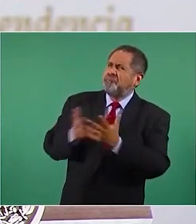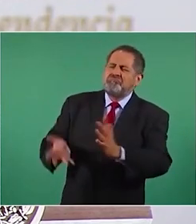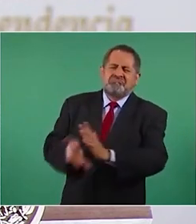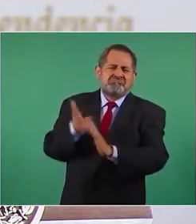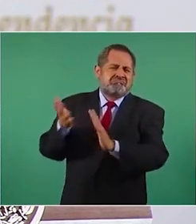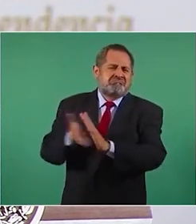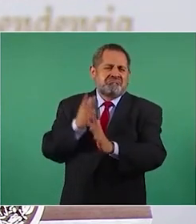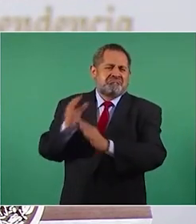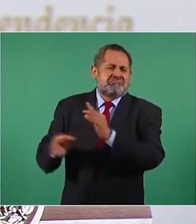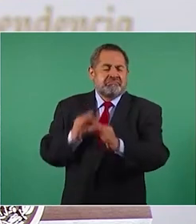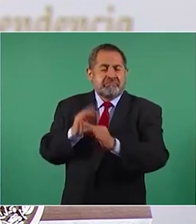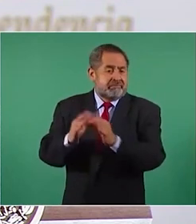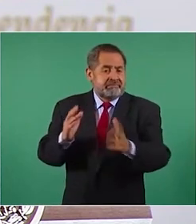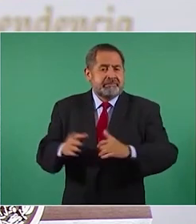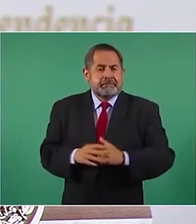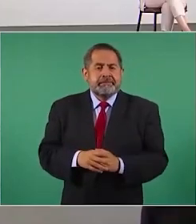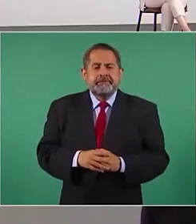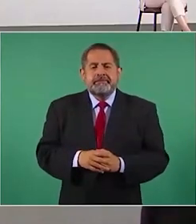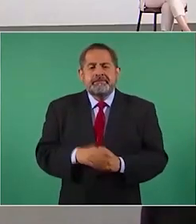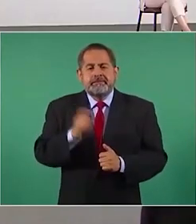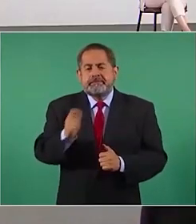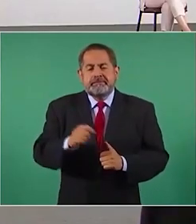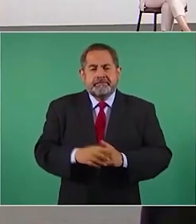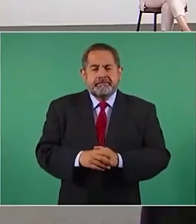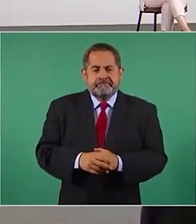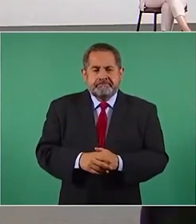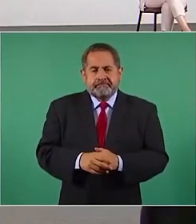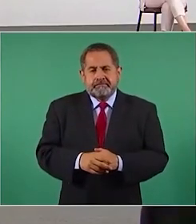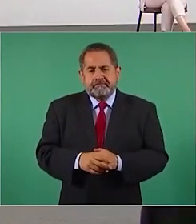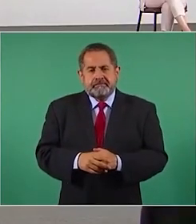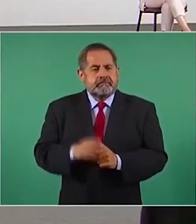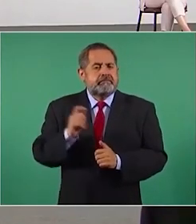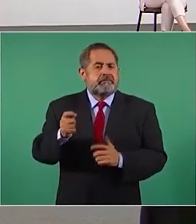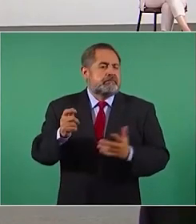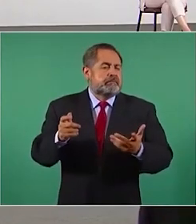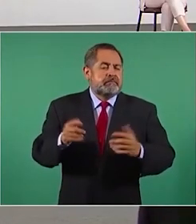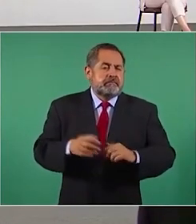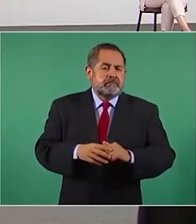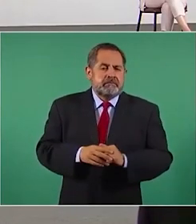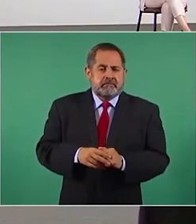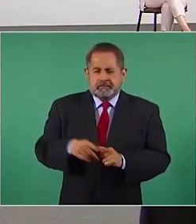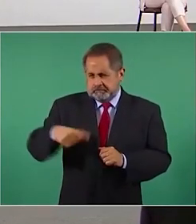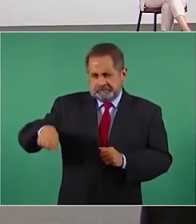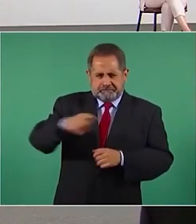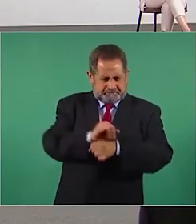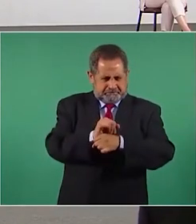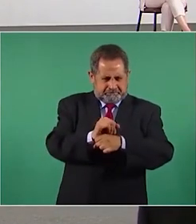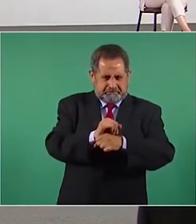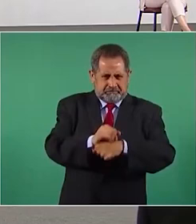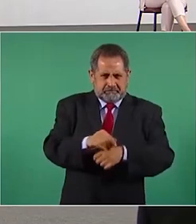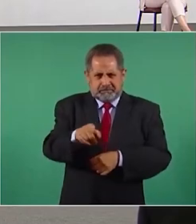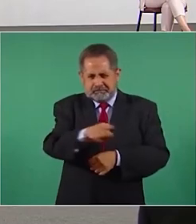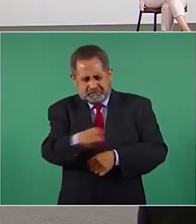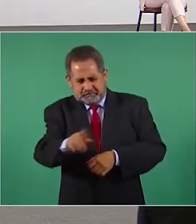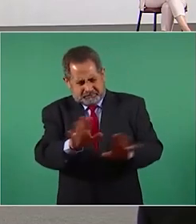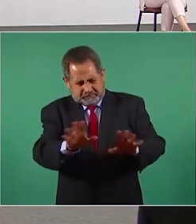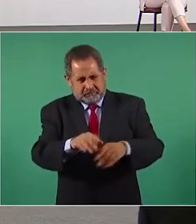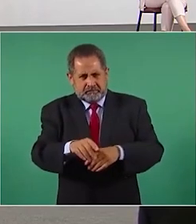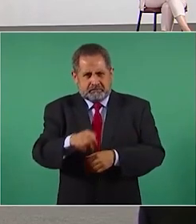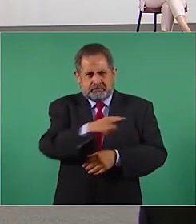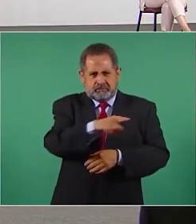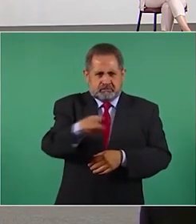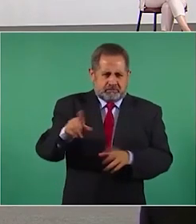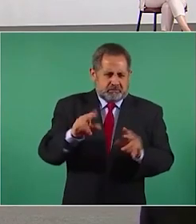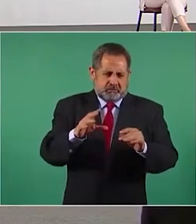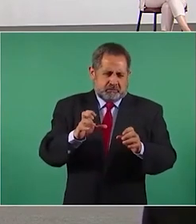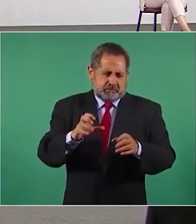Ahora, les puedo decir, y ojalá, investiguen, ustedes no, porque ustedes